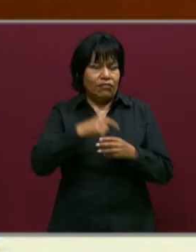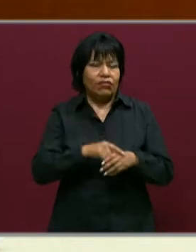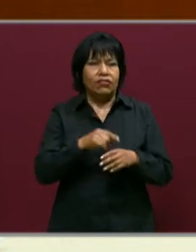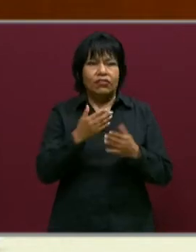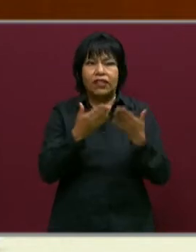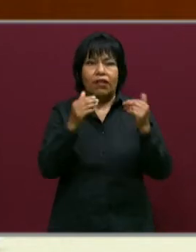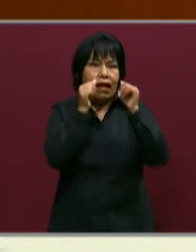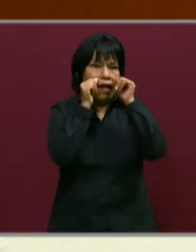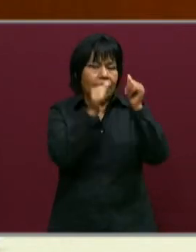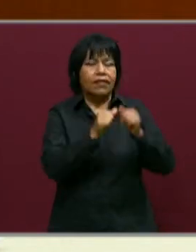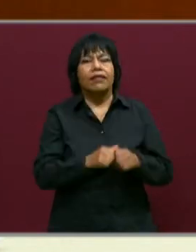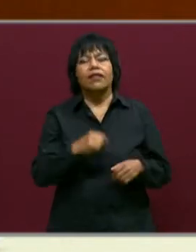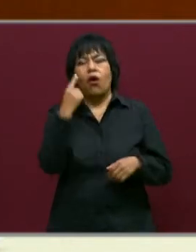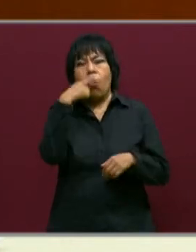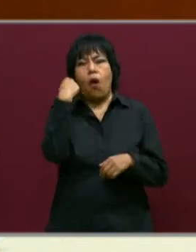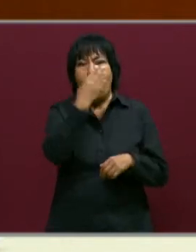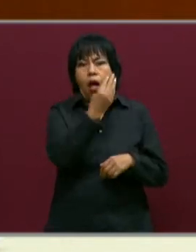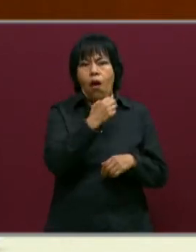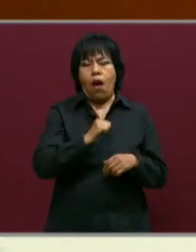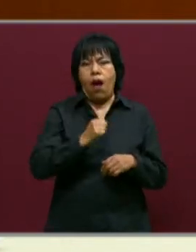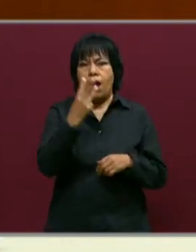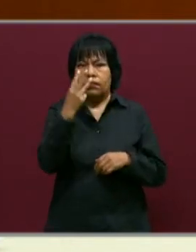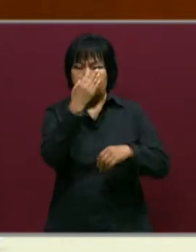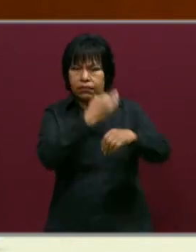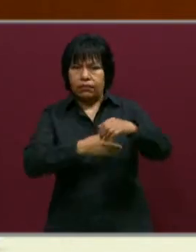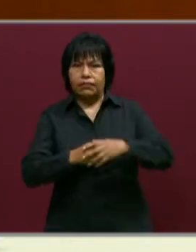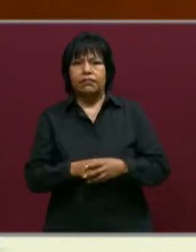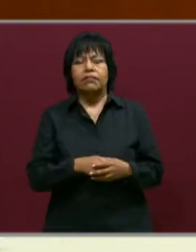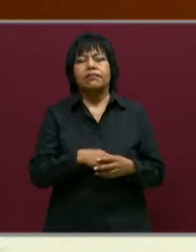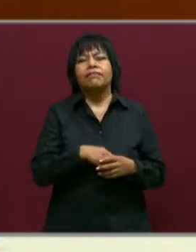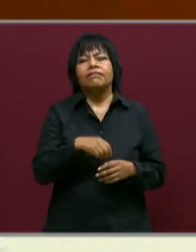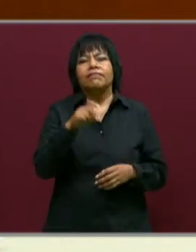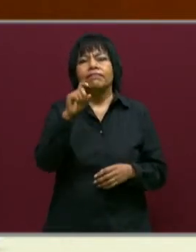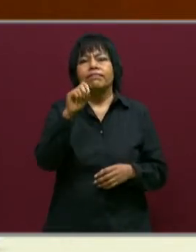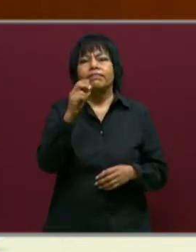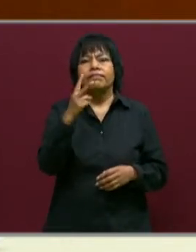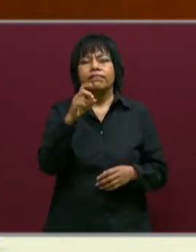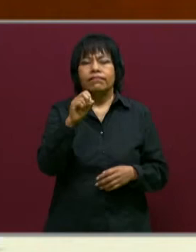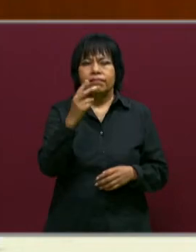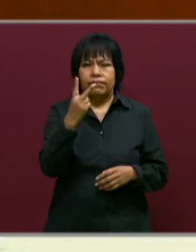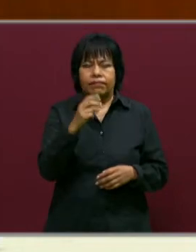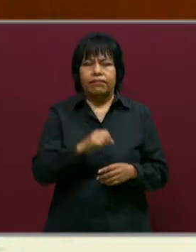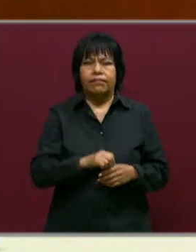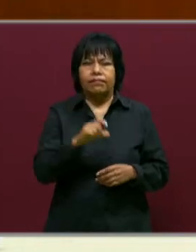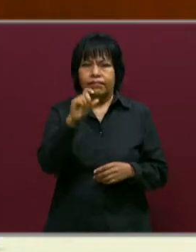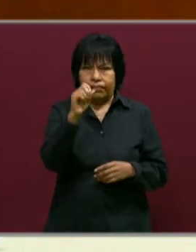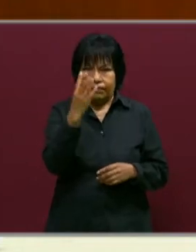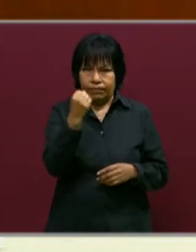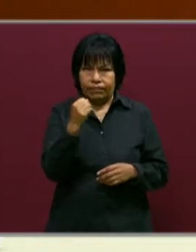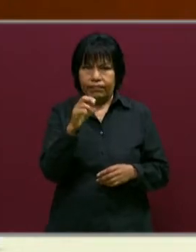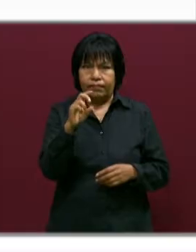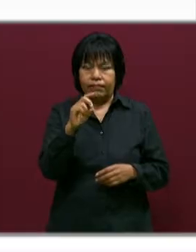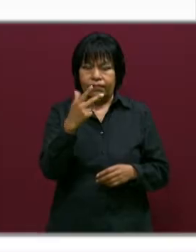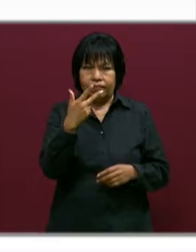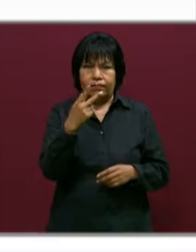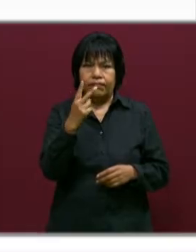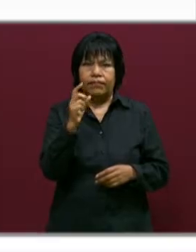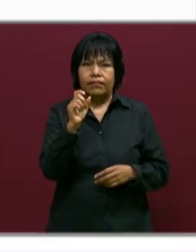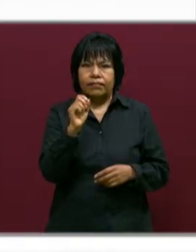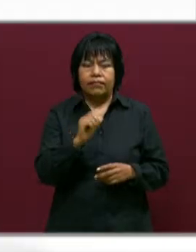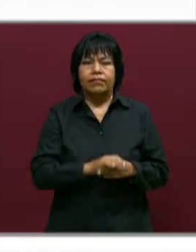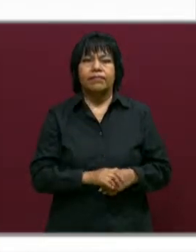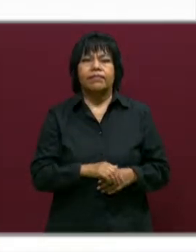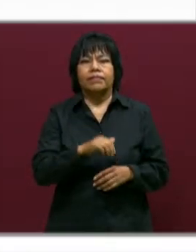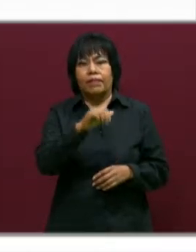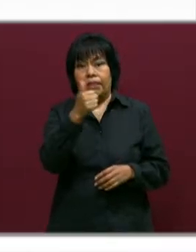ponen a su disposición en un horario de nueve de la mañana a tres de la tarde y que son veintidós, veintidós, veintinueve, treinta y ocho, veinte